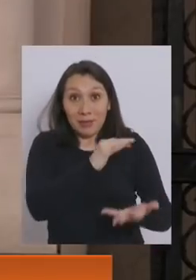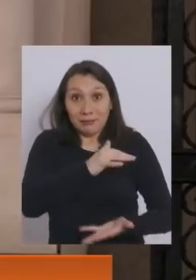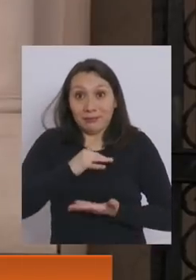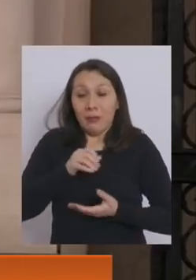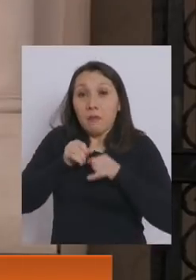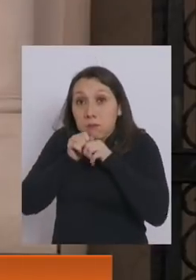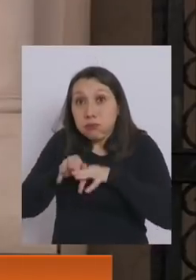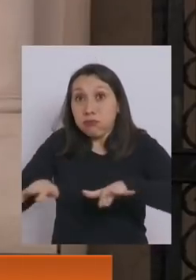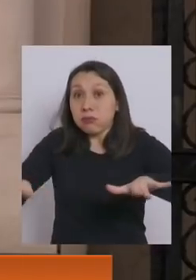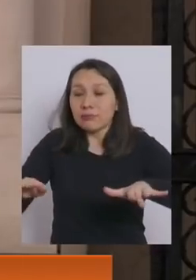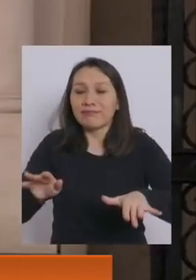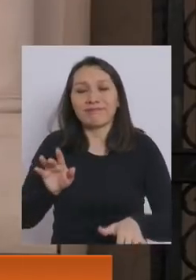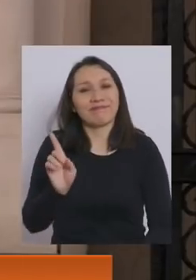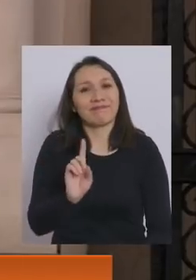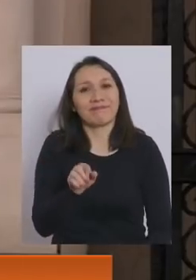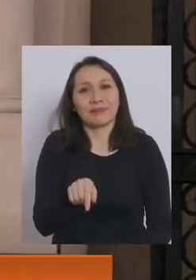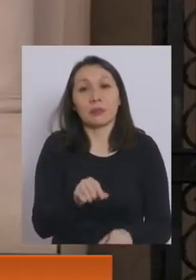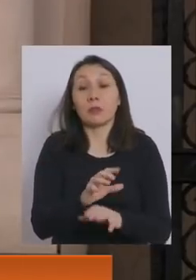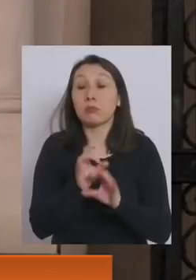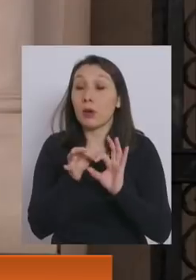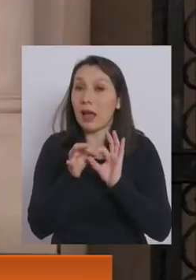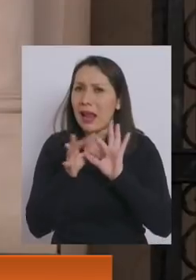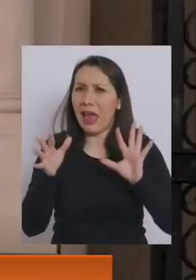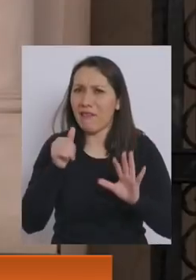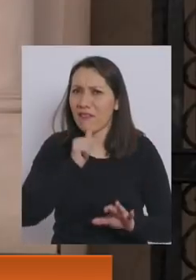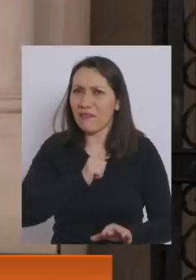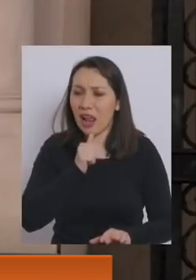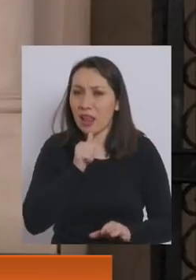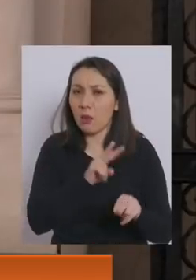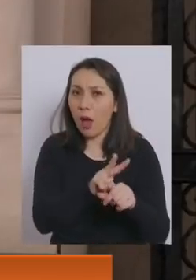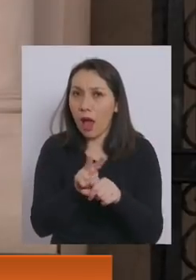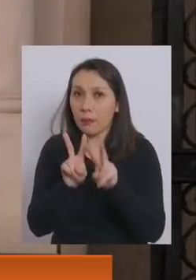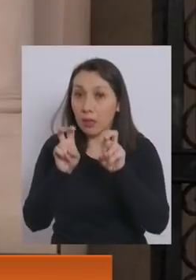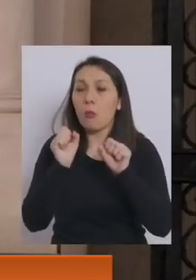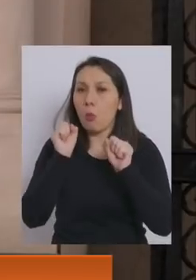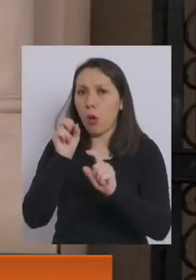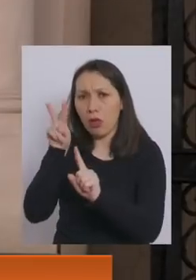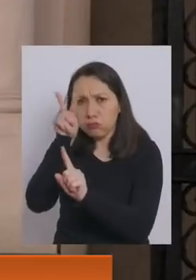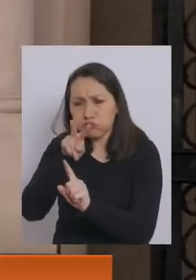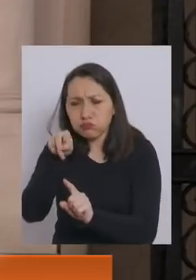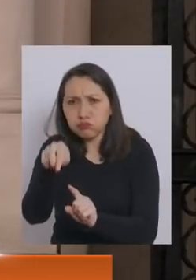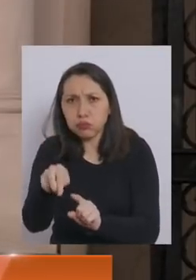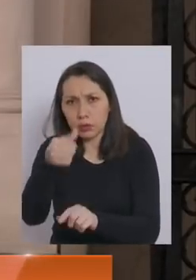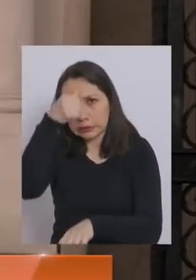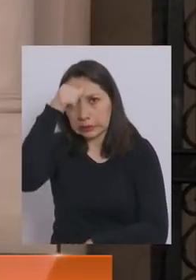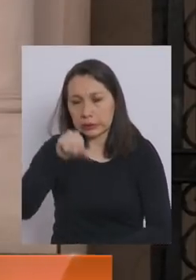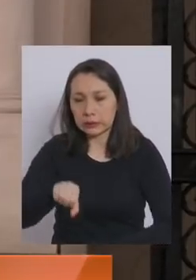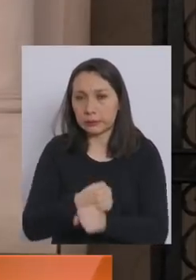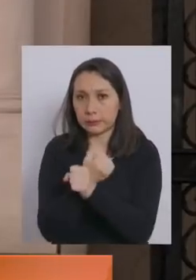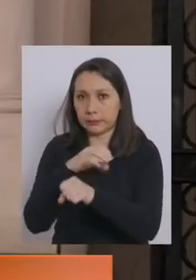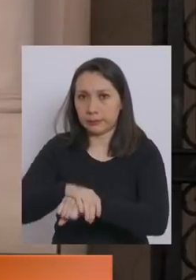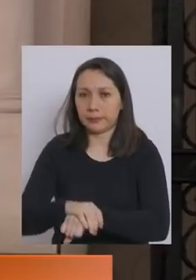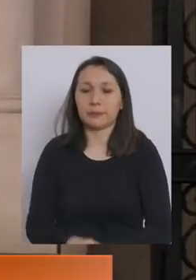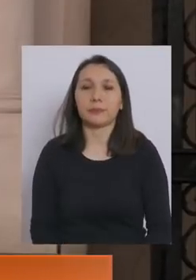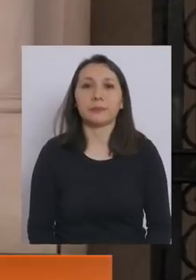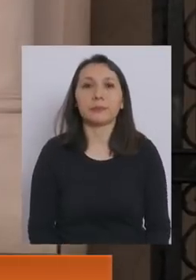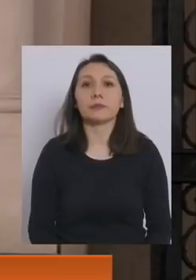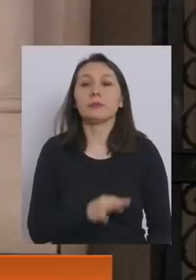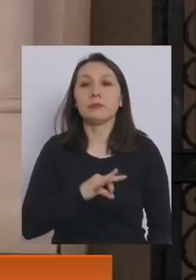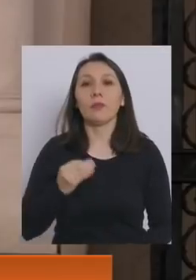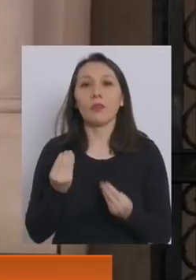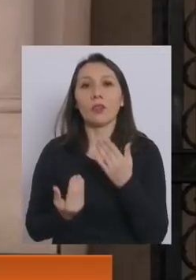por supuesto, que como dije, no solamente sería una grave falta administrativa, sino que también podría ser perseguido penalmente. Ministro, buenos días.